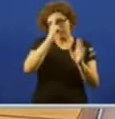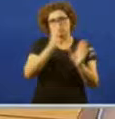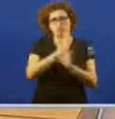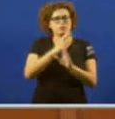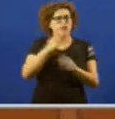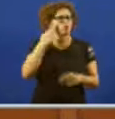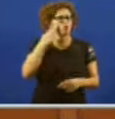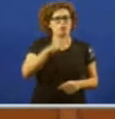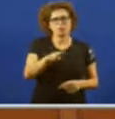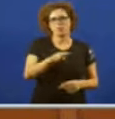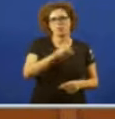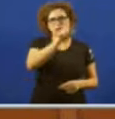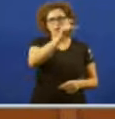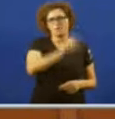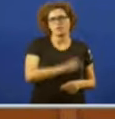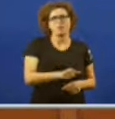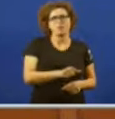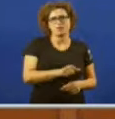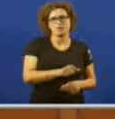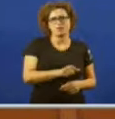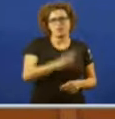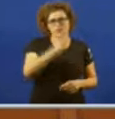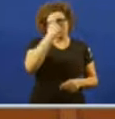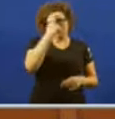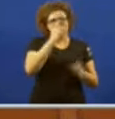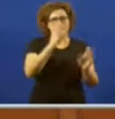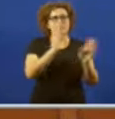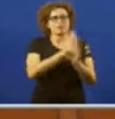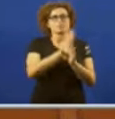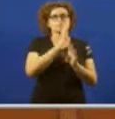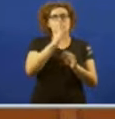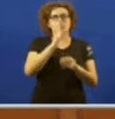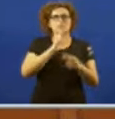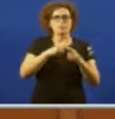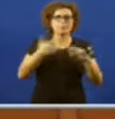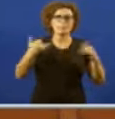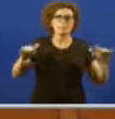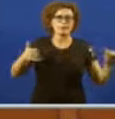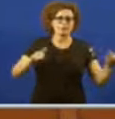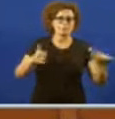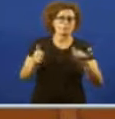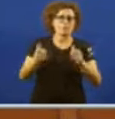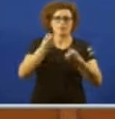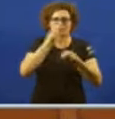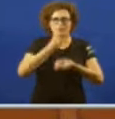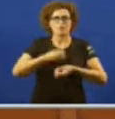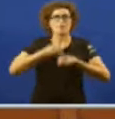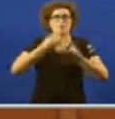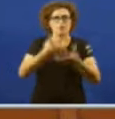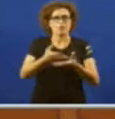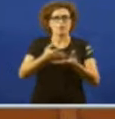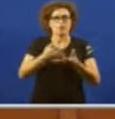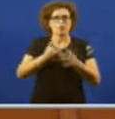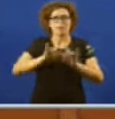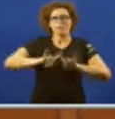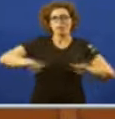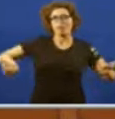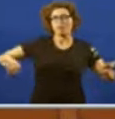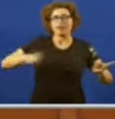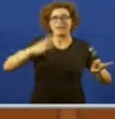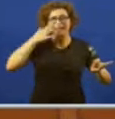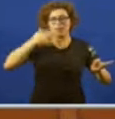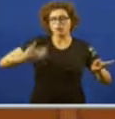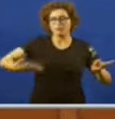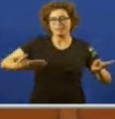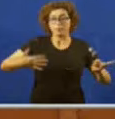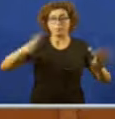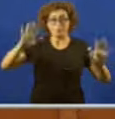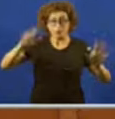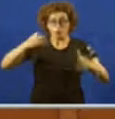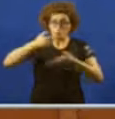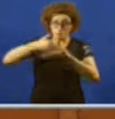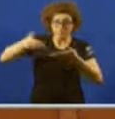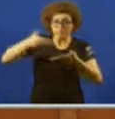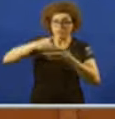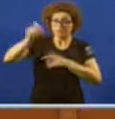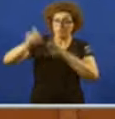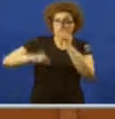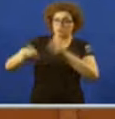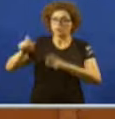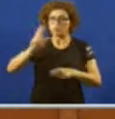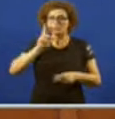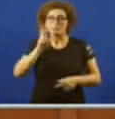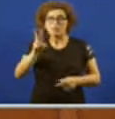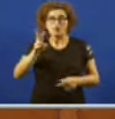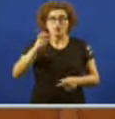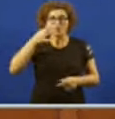cobardemente Detrás da manipulación informativa Finxindo que non pasaba nada Mentre un millón de galegas e galegos